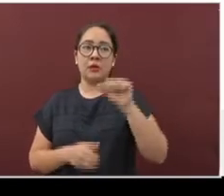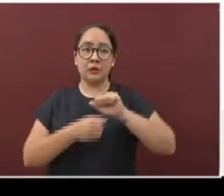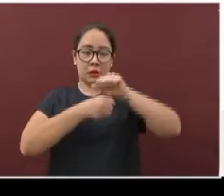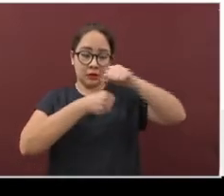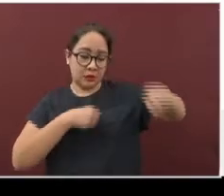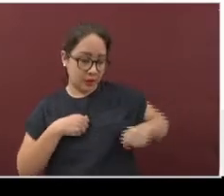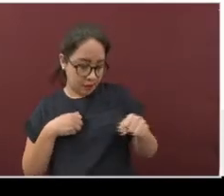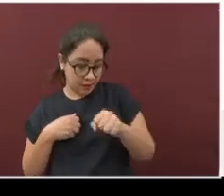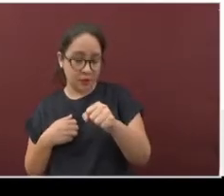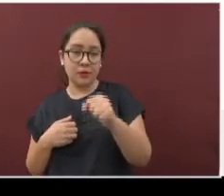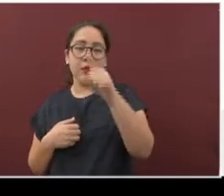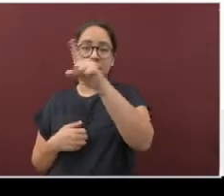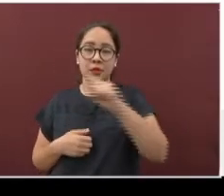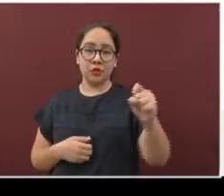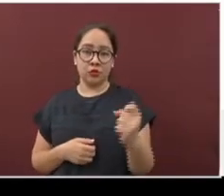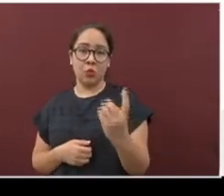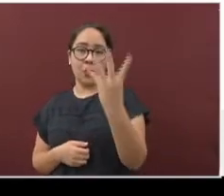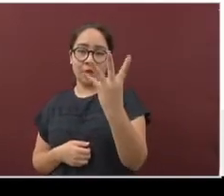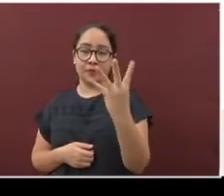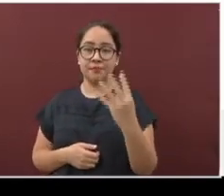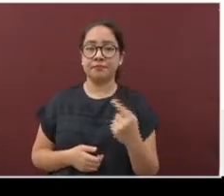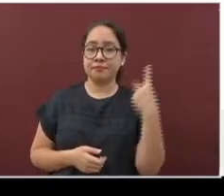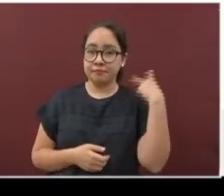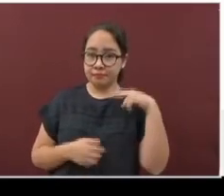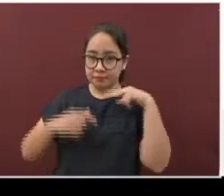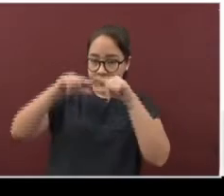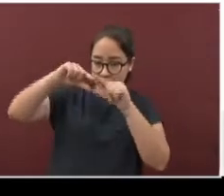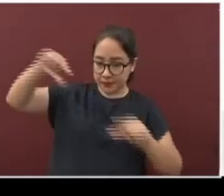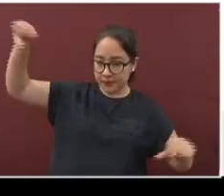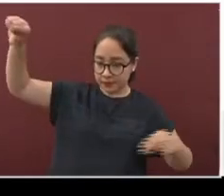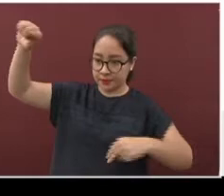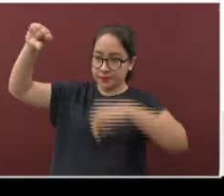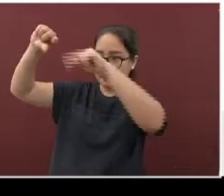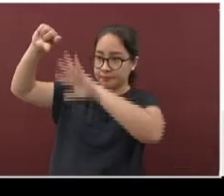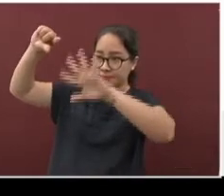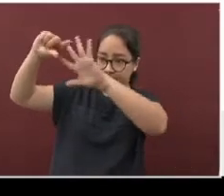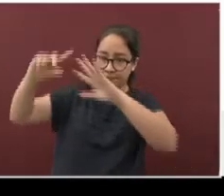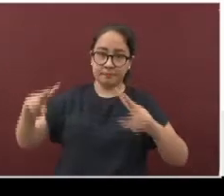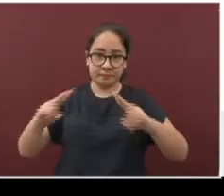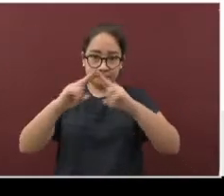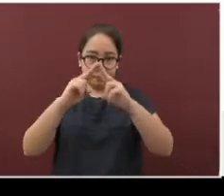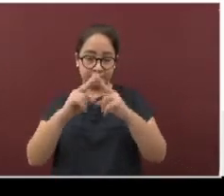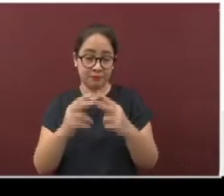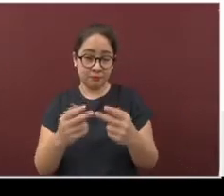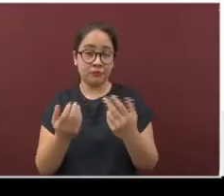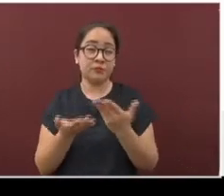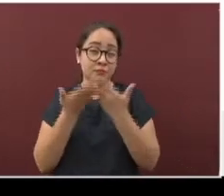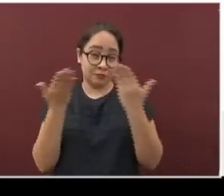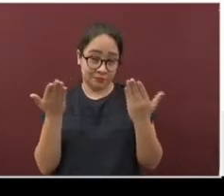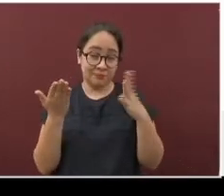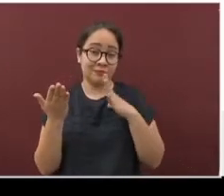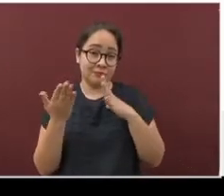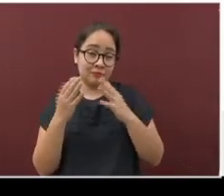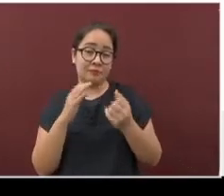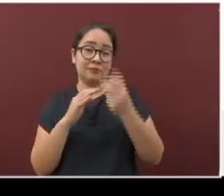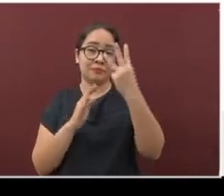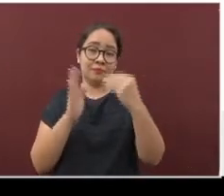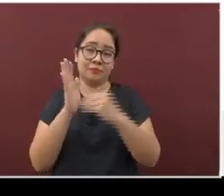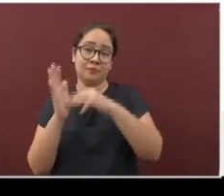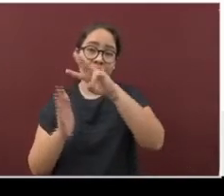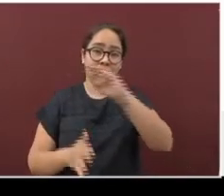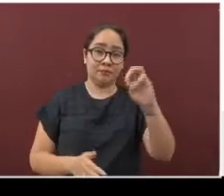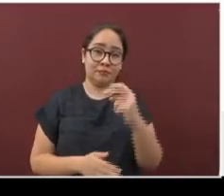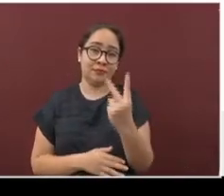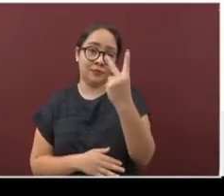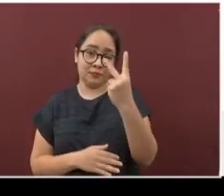Tuxtla con 104. Y en el norte. Poza Rica ahora registra ya 3.302